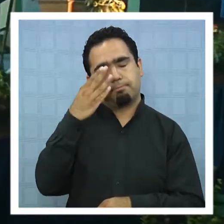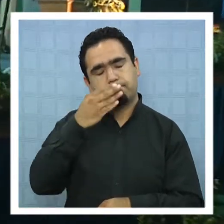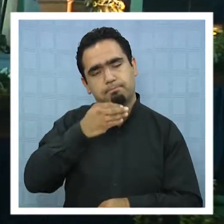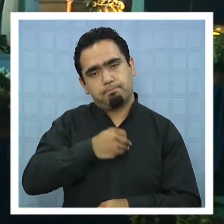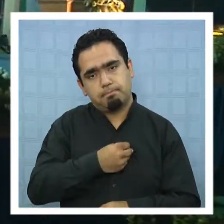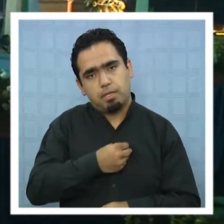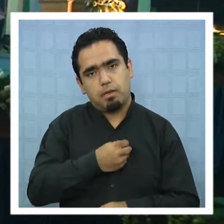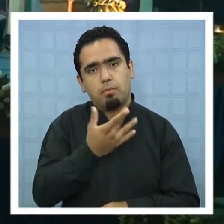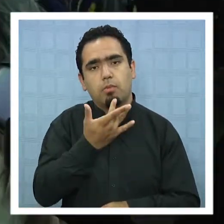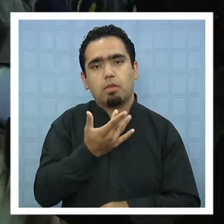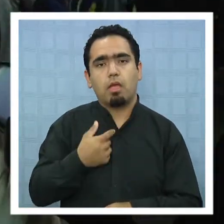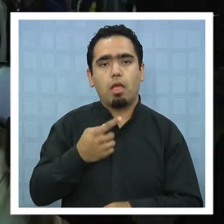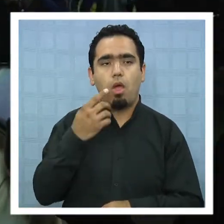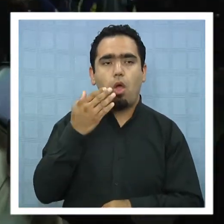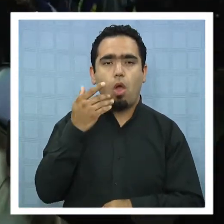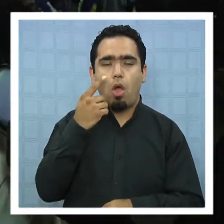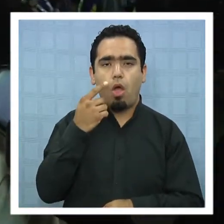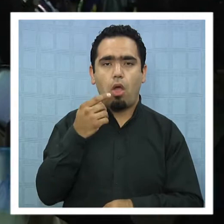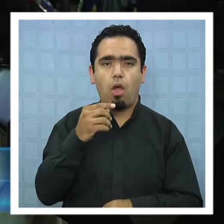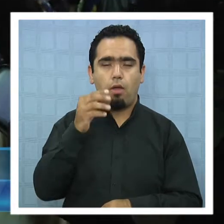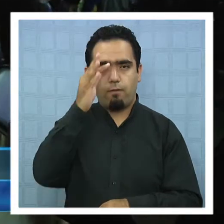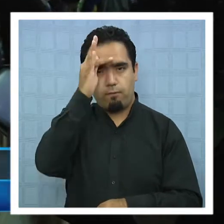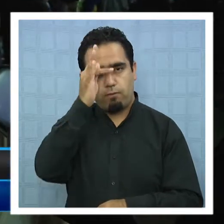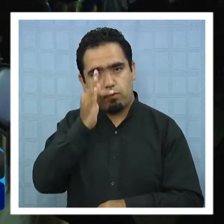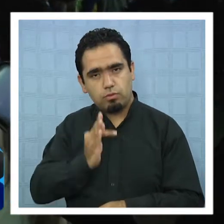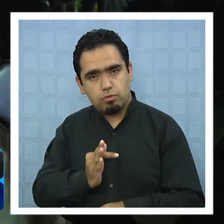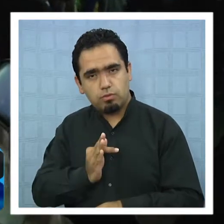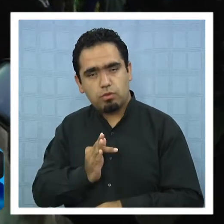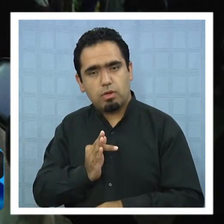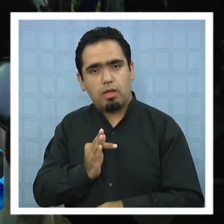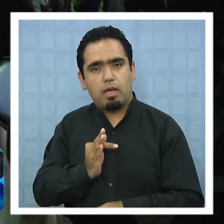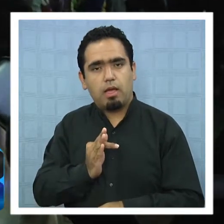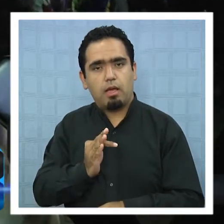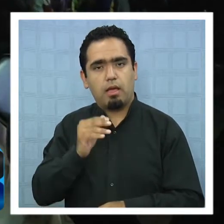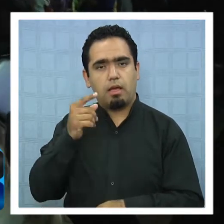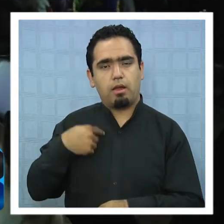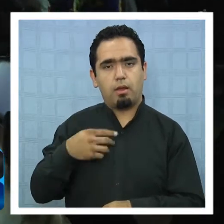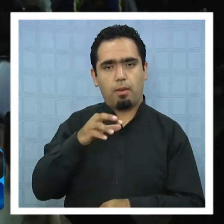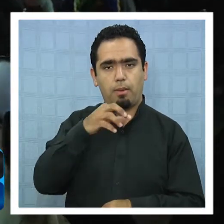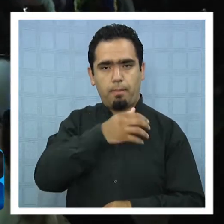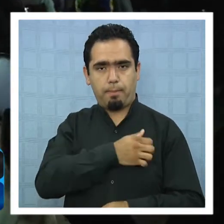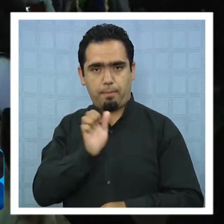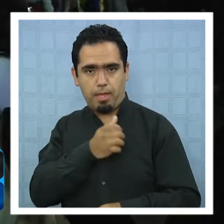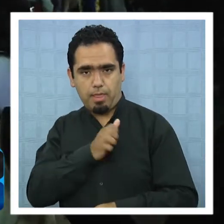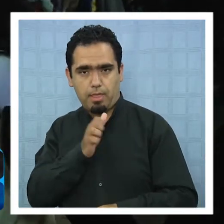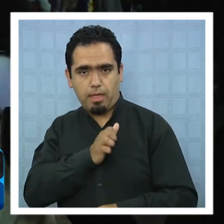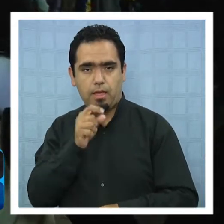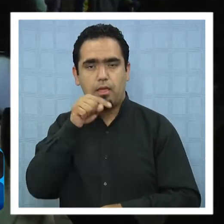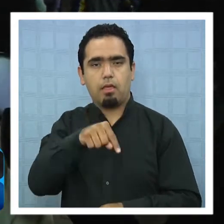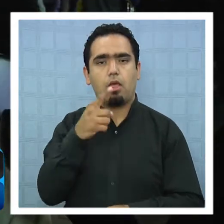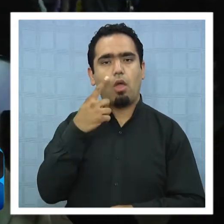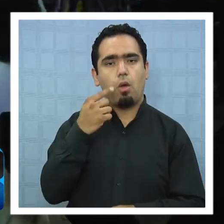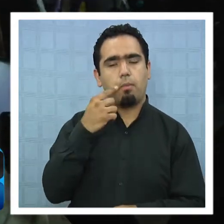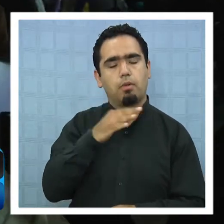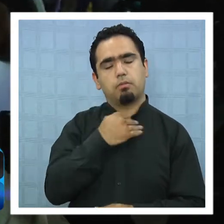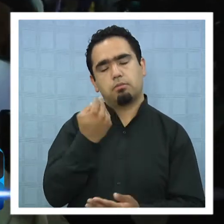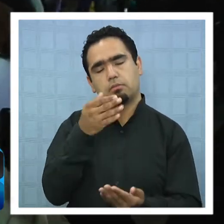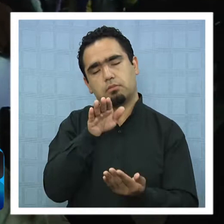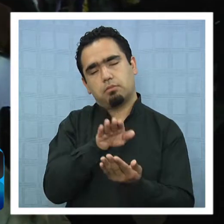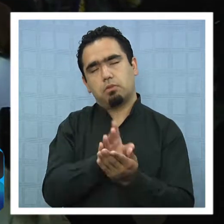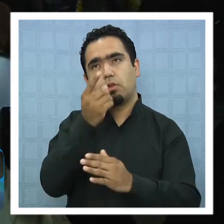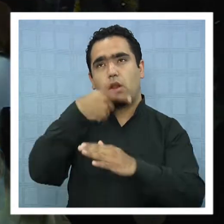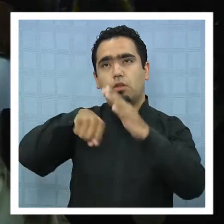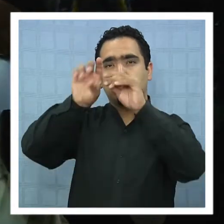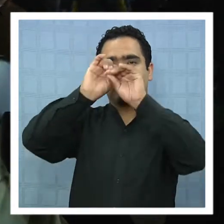Que es la muerte de Karim, funcionaria de la PDI, que sin duda ya está con el Señor en los cielos, con la Virgen María que la ha acogido.